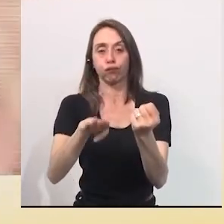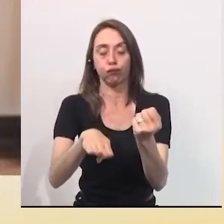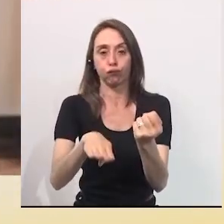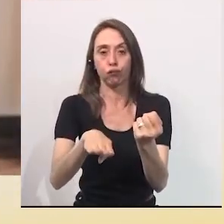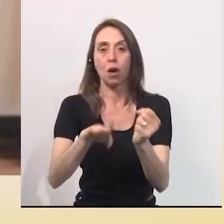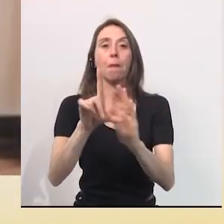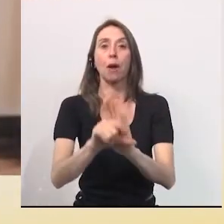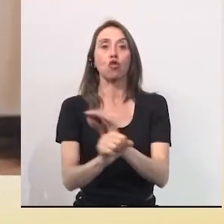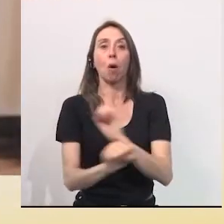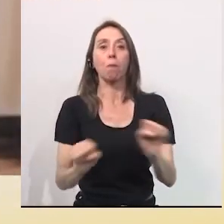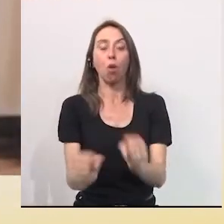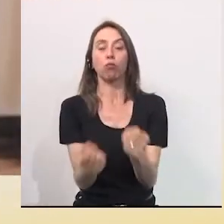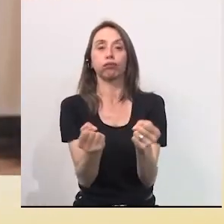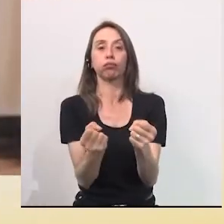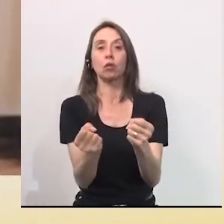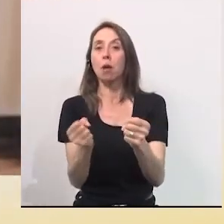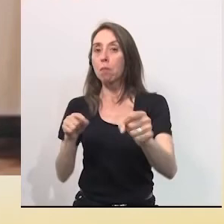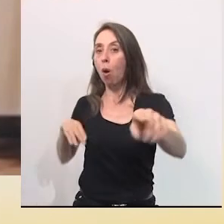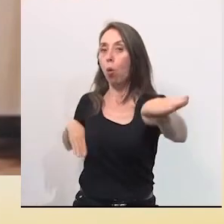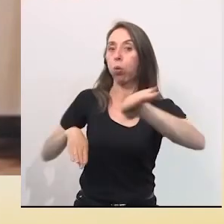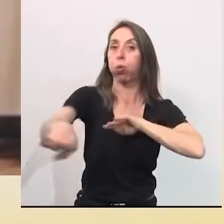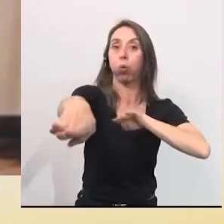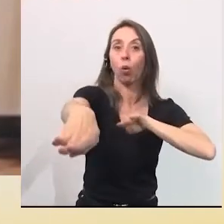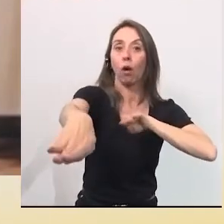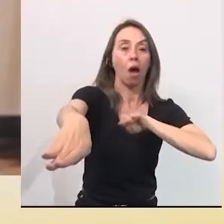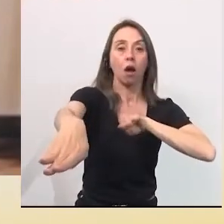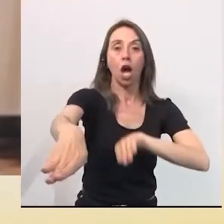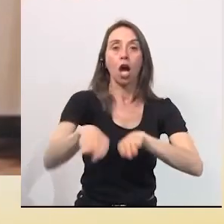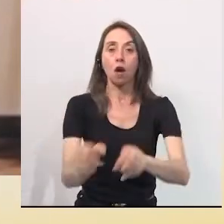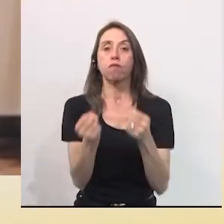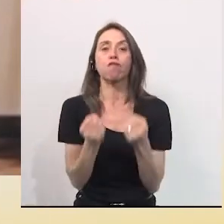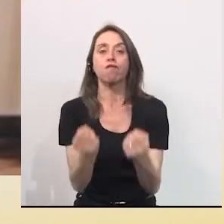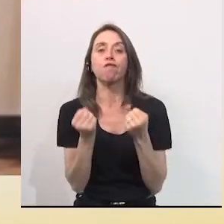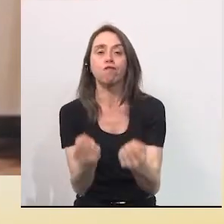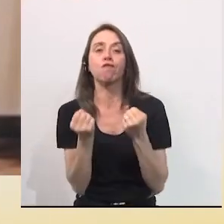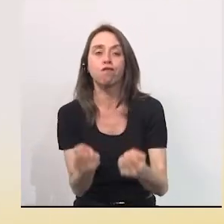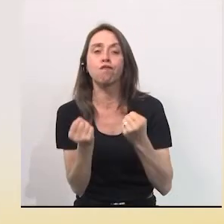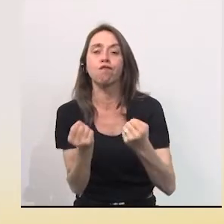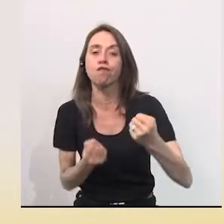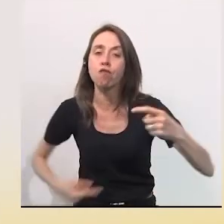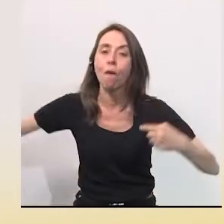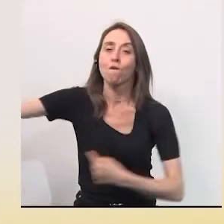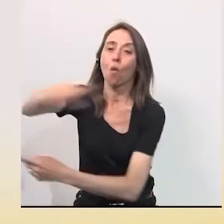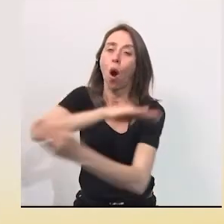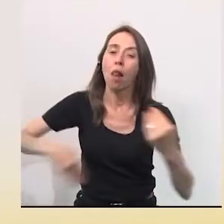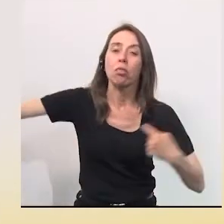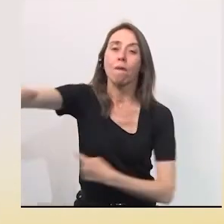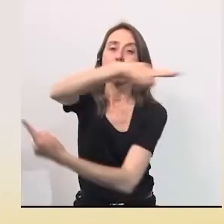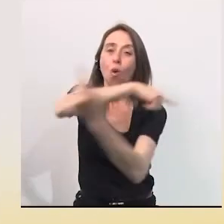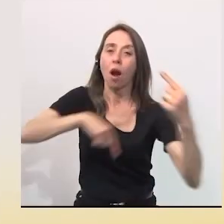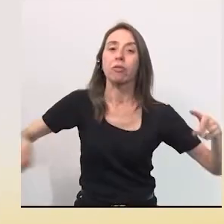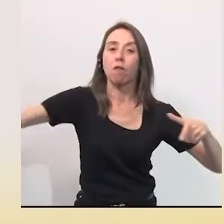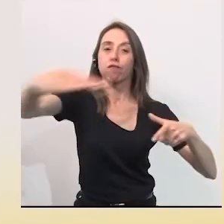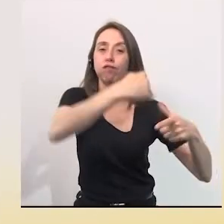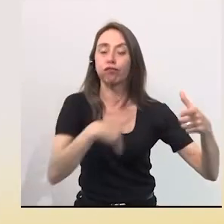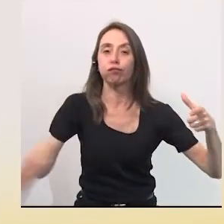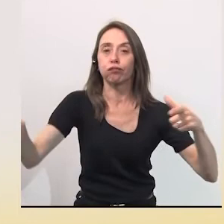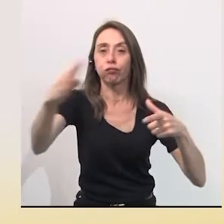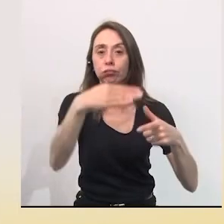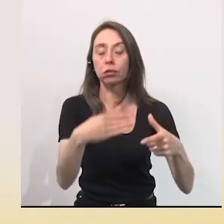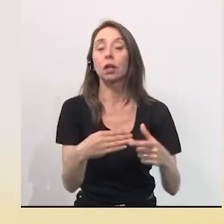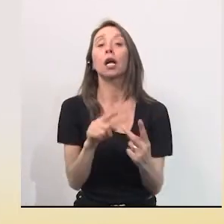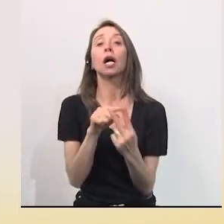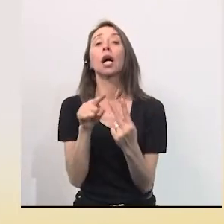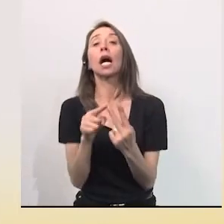pits, voy a perder mi posición. Me van a pasar los otros, así que seguimos dando vueltas. ¿Qué